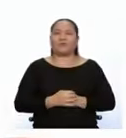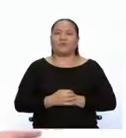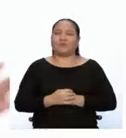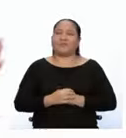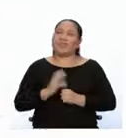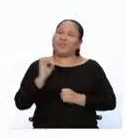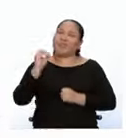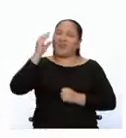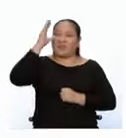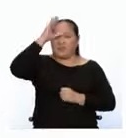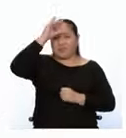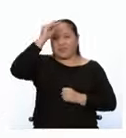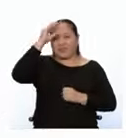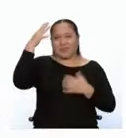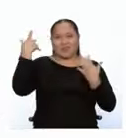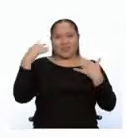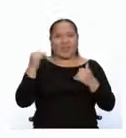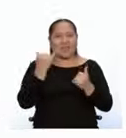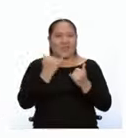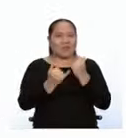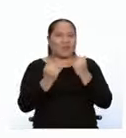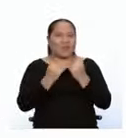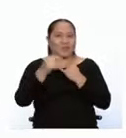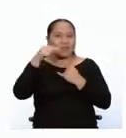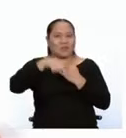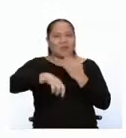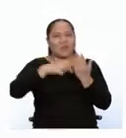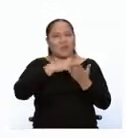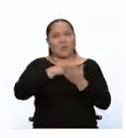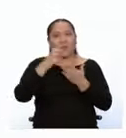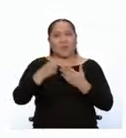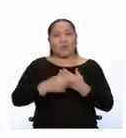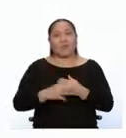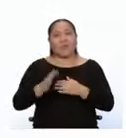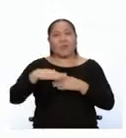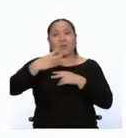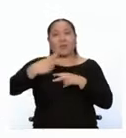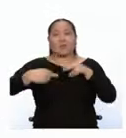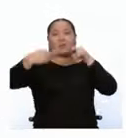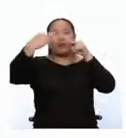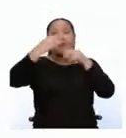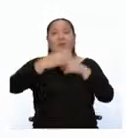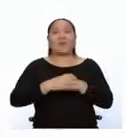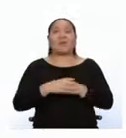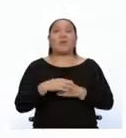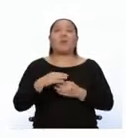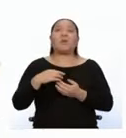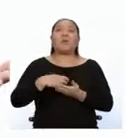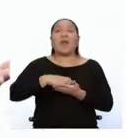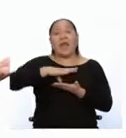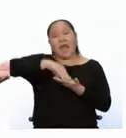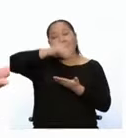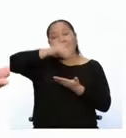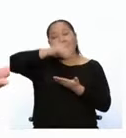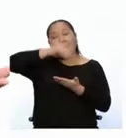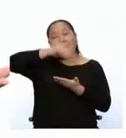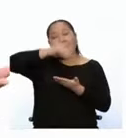Bueno chicas y chicas, ya llegamos a la parte final del programa. Nosotros nos vemos en una siguiente edición de Aprende en Casa.